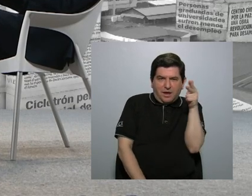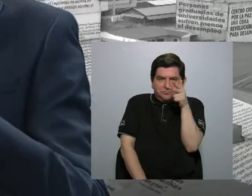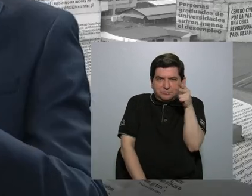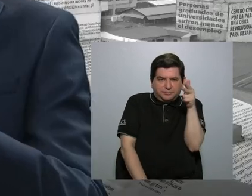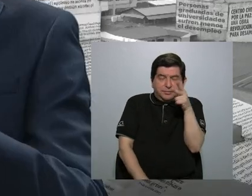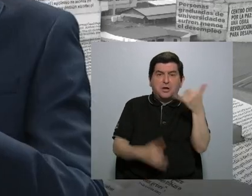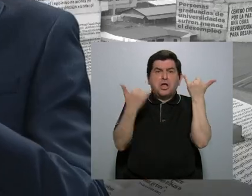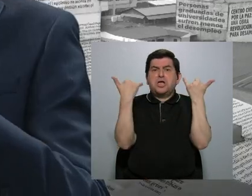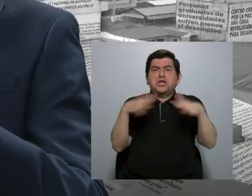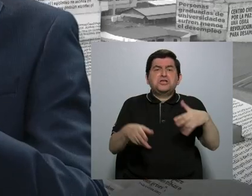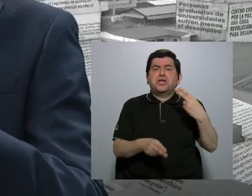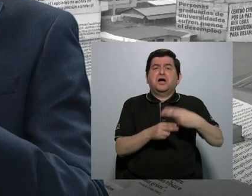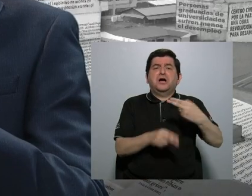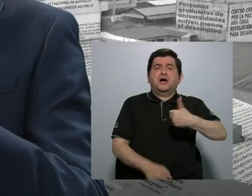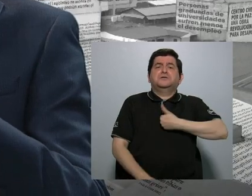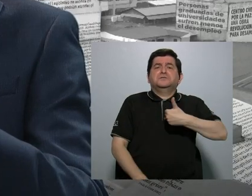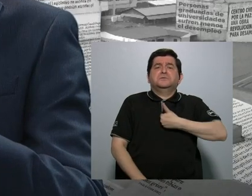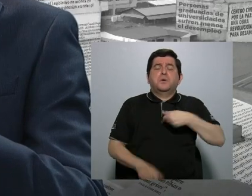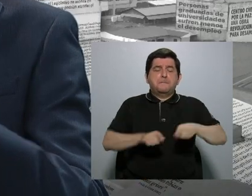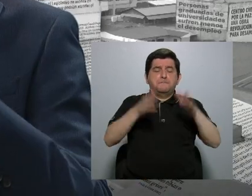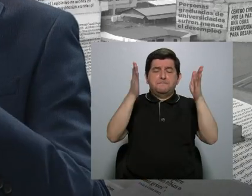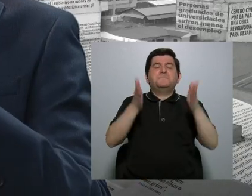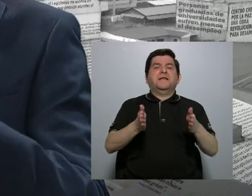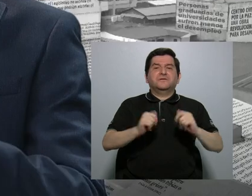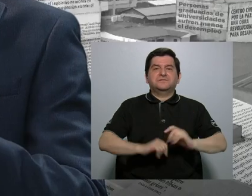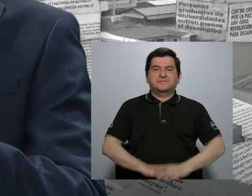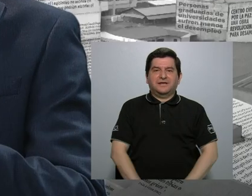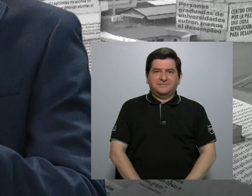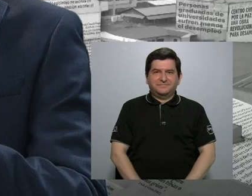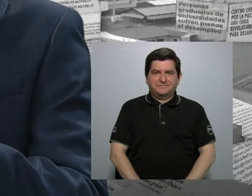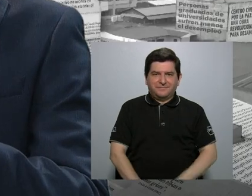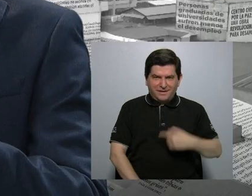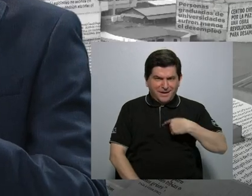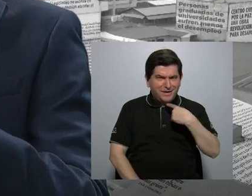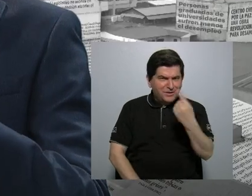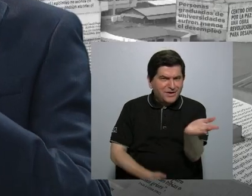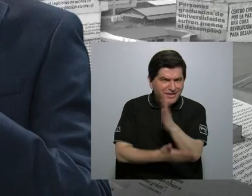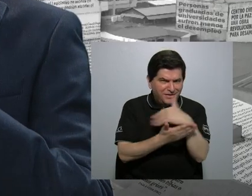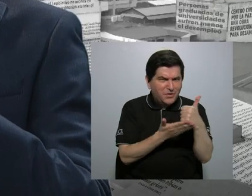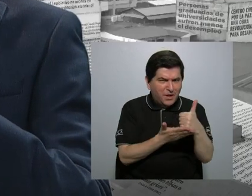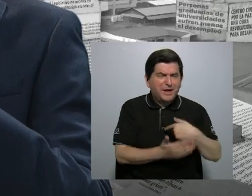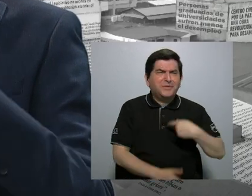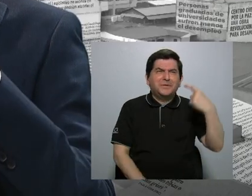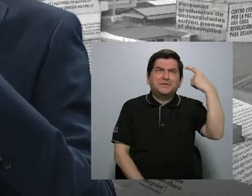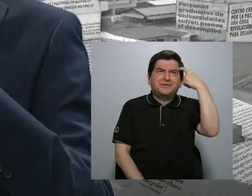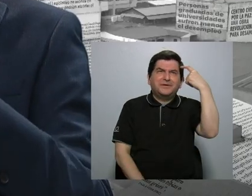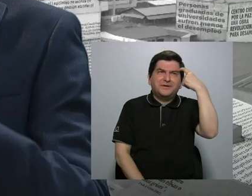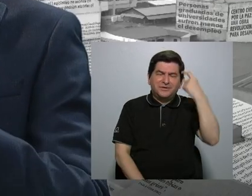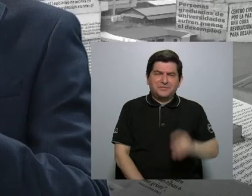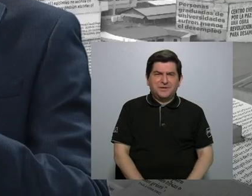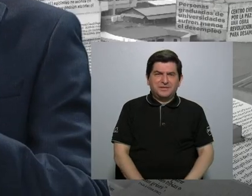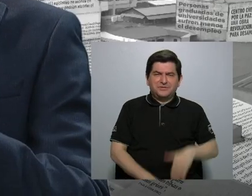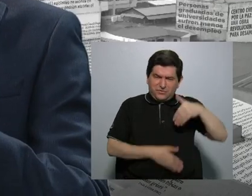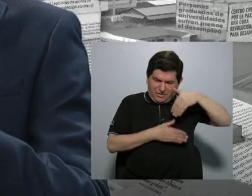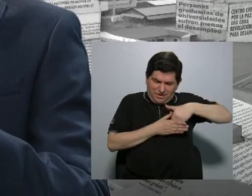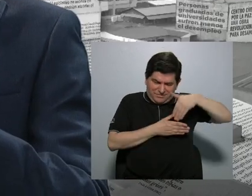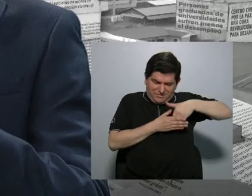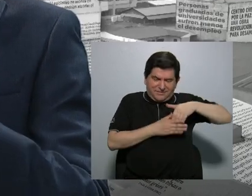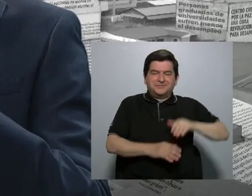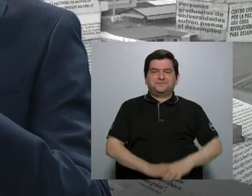y ya se llaman y se proclaman periodistas. Vea, y le voy a decir algo que pienso en mi fuero más interior.